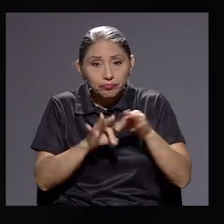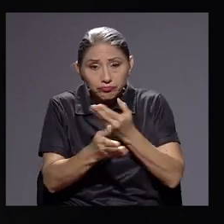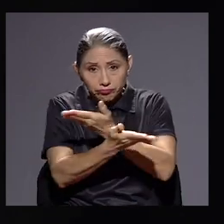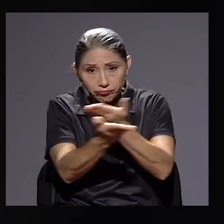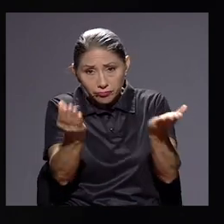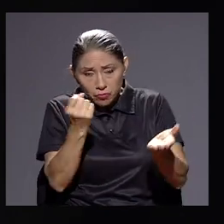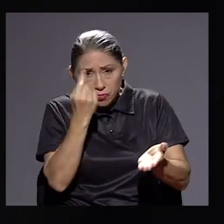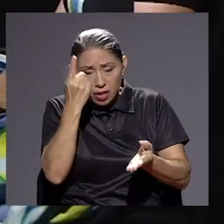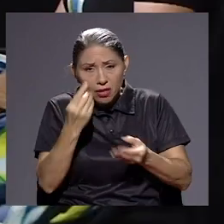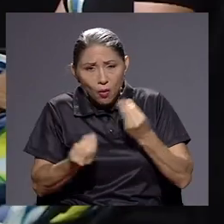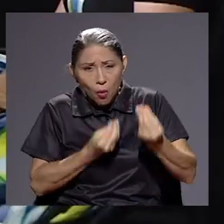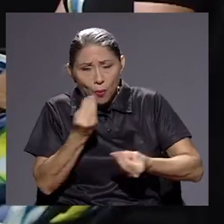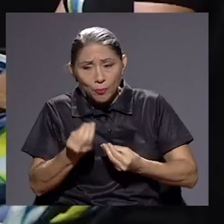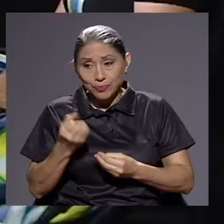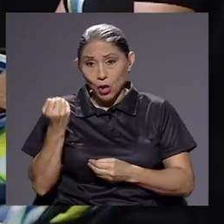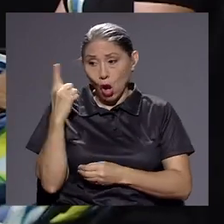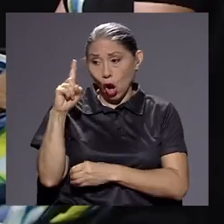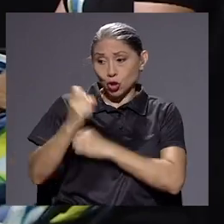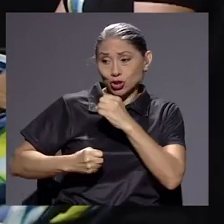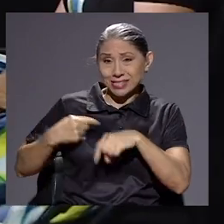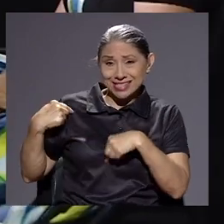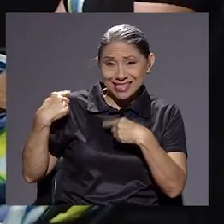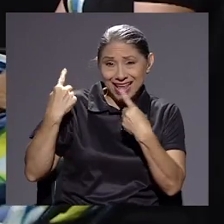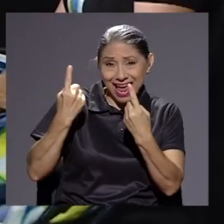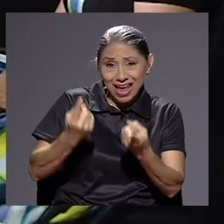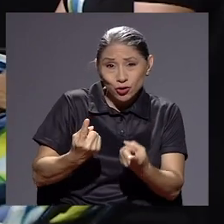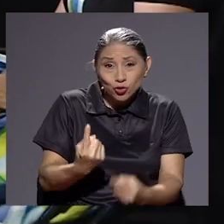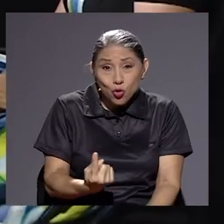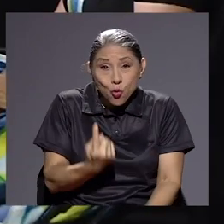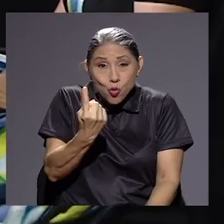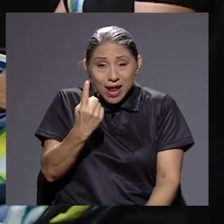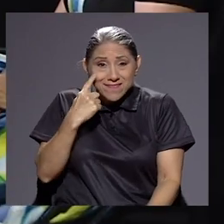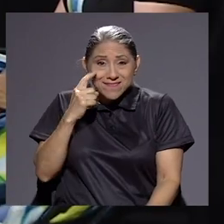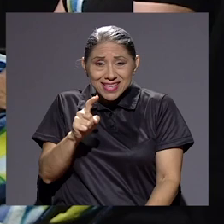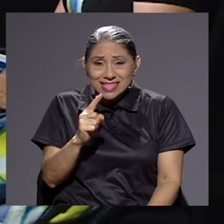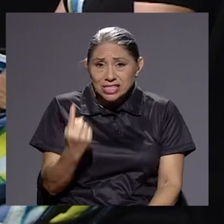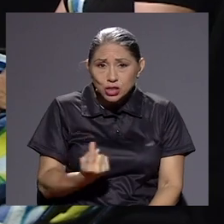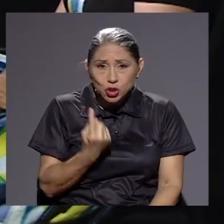entienda cómo funciona esto. En 11 años, una fiscalización nada más.